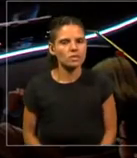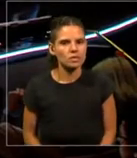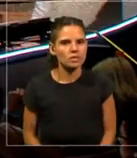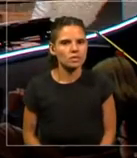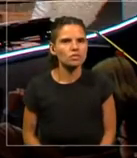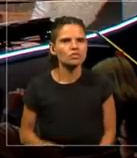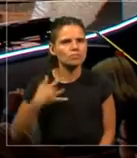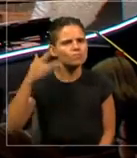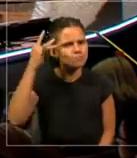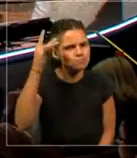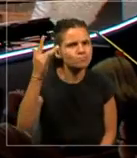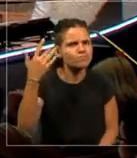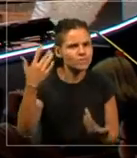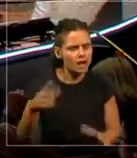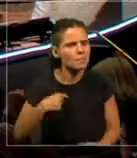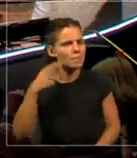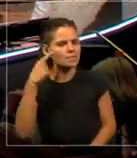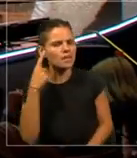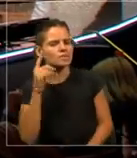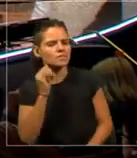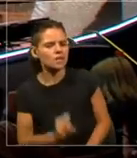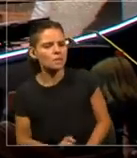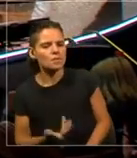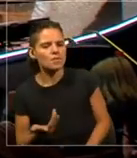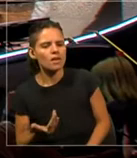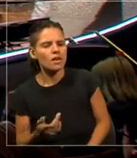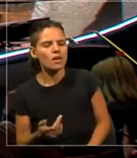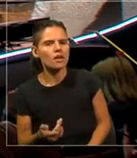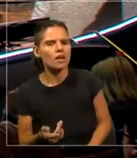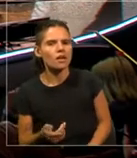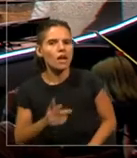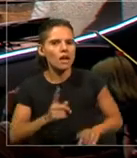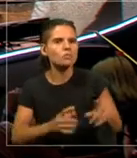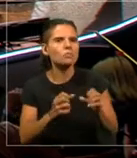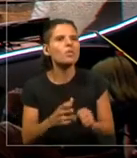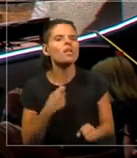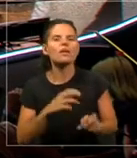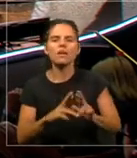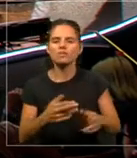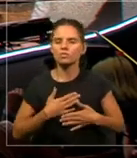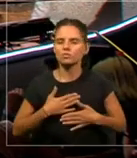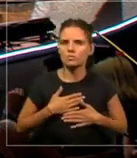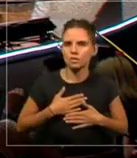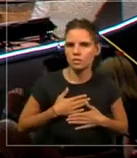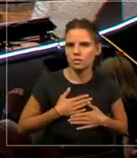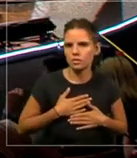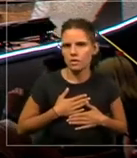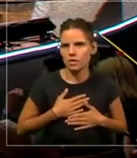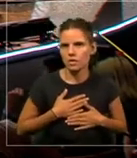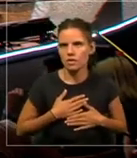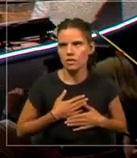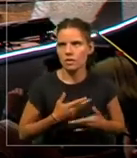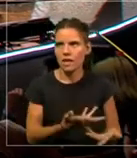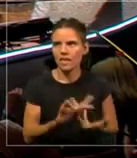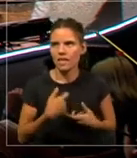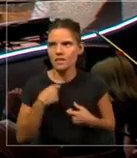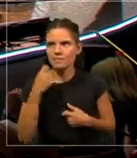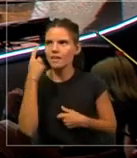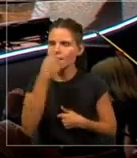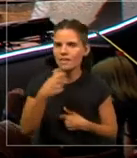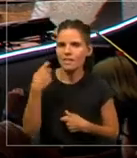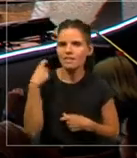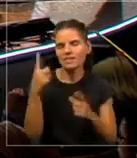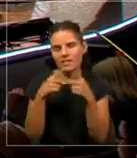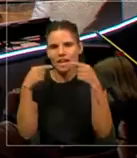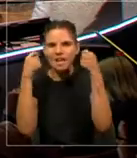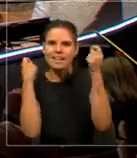que siempre va a haber algo que puede relacionarse con nosotros y hacernos tener esa cara de alegría y satisfacción